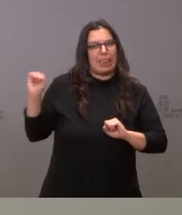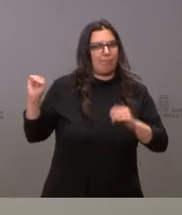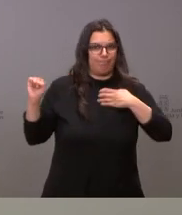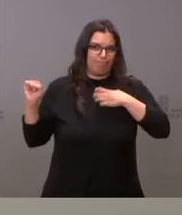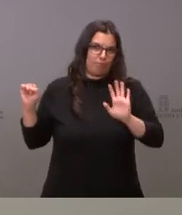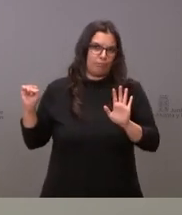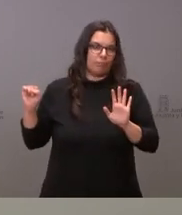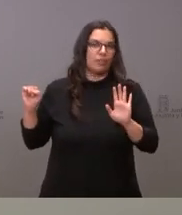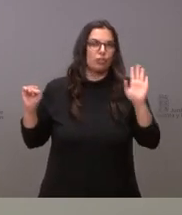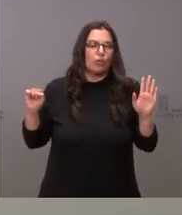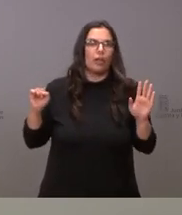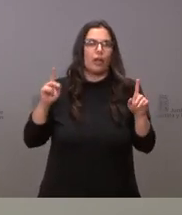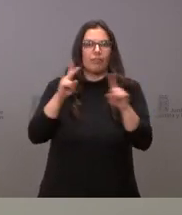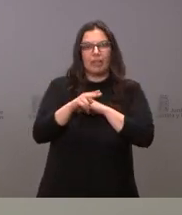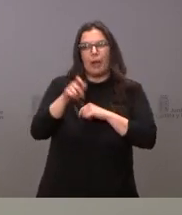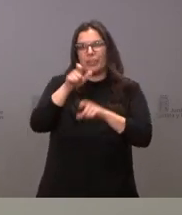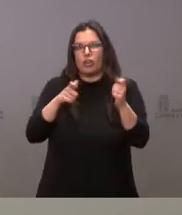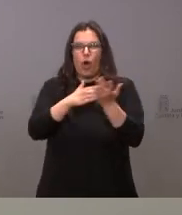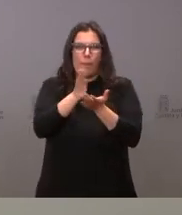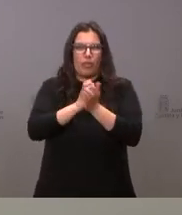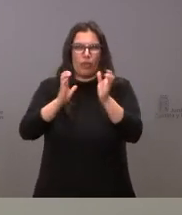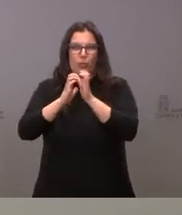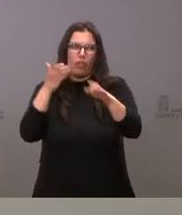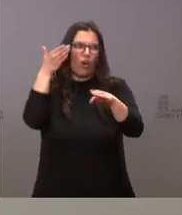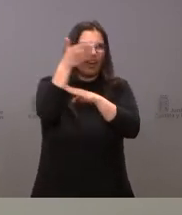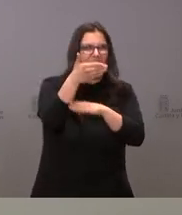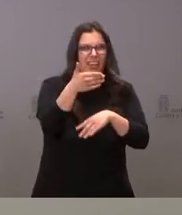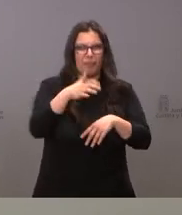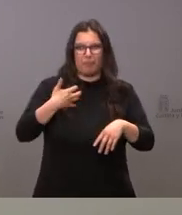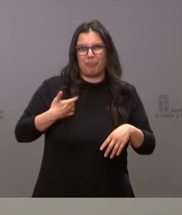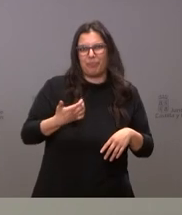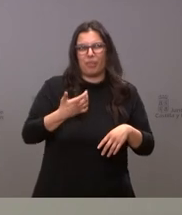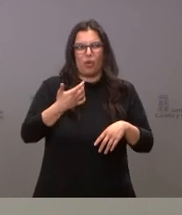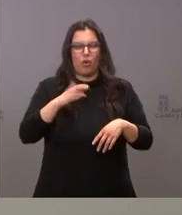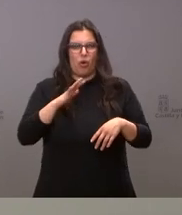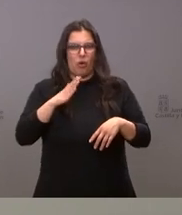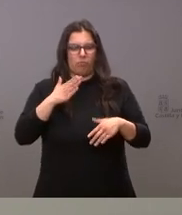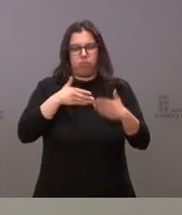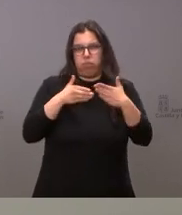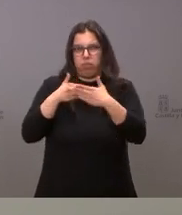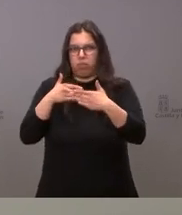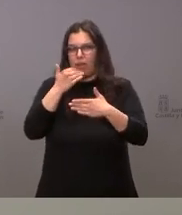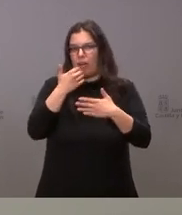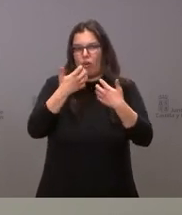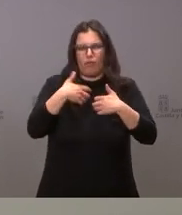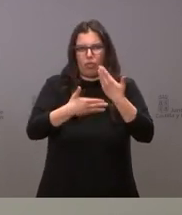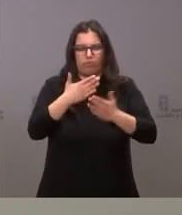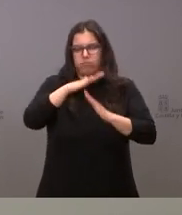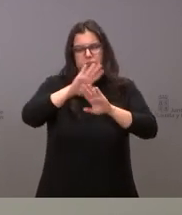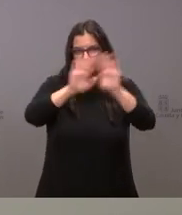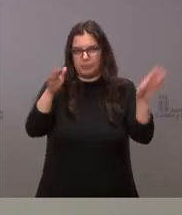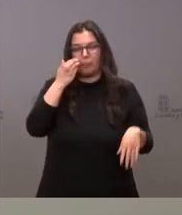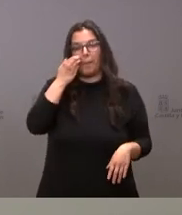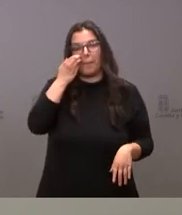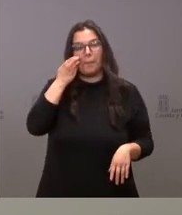la presencia de personas y medios de comunicación que puedan lógicamente condicionar la vida ordinaria y el funcionamiento de los menores y en